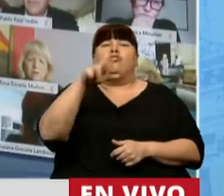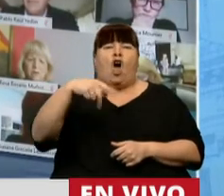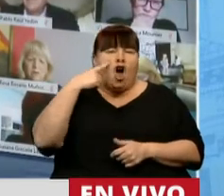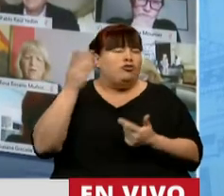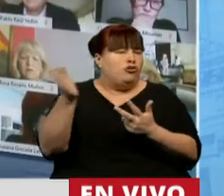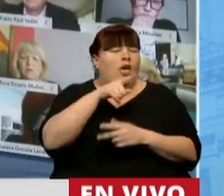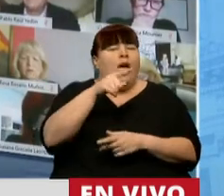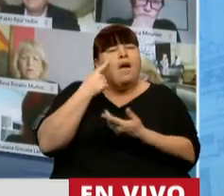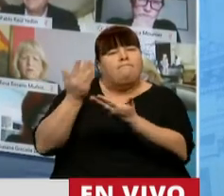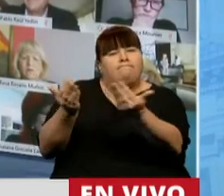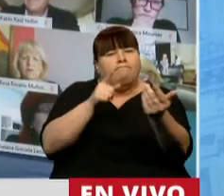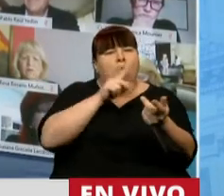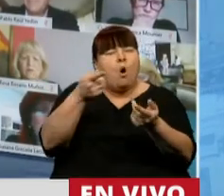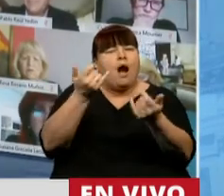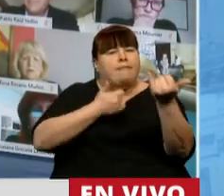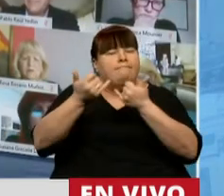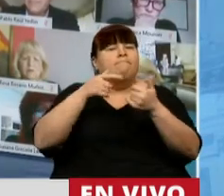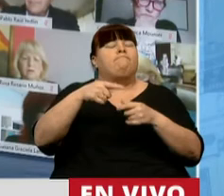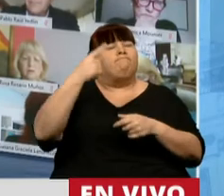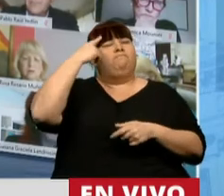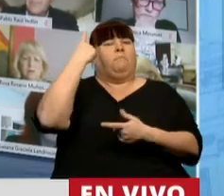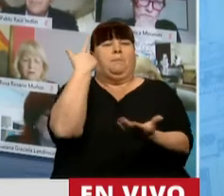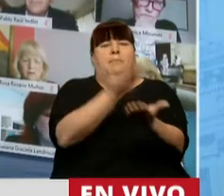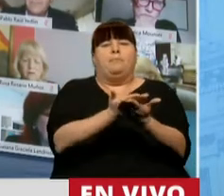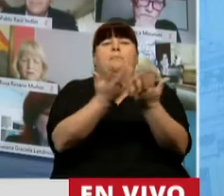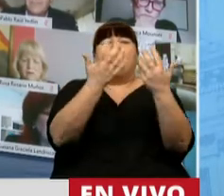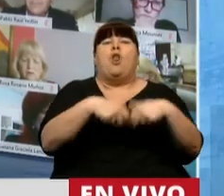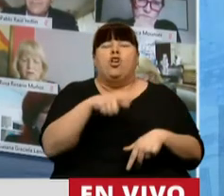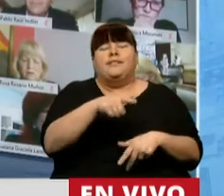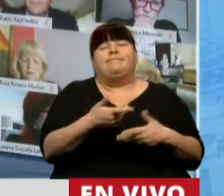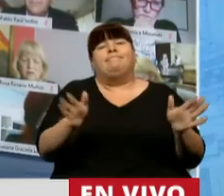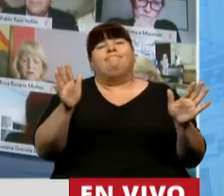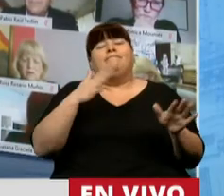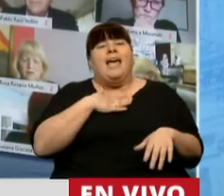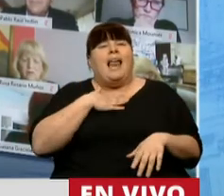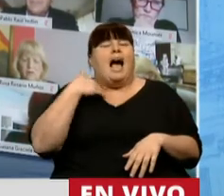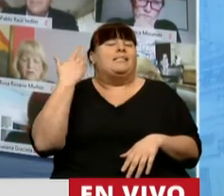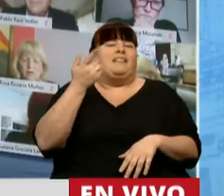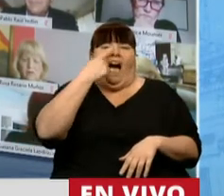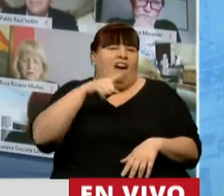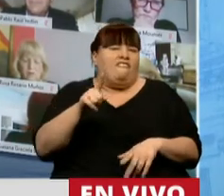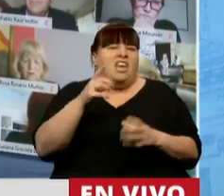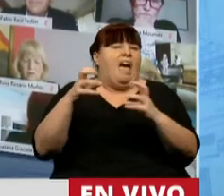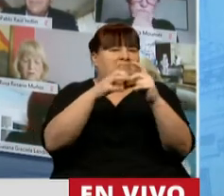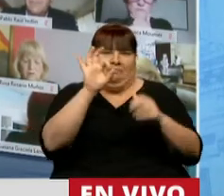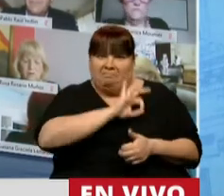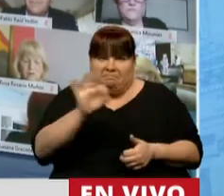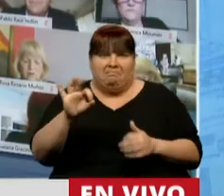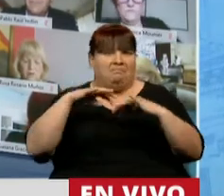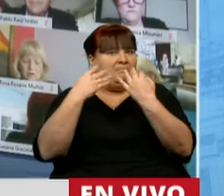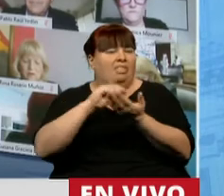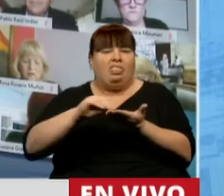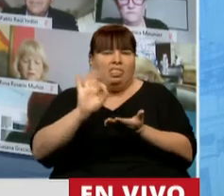Él escuchó a esas mujeres y fue el primero que presentó un proyecto que lamentablemente no tuvo ni tratamiento en el